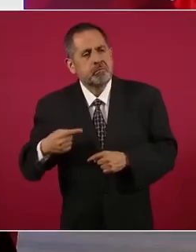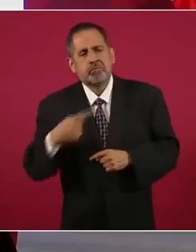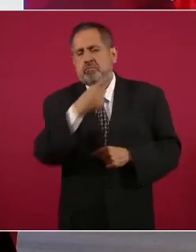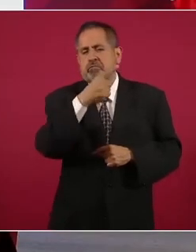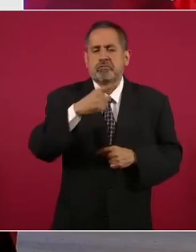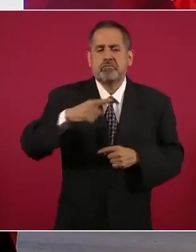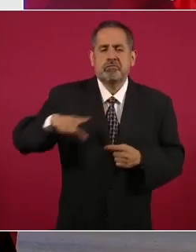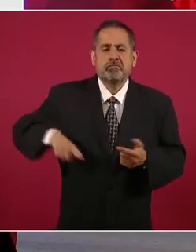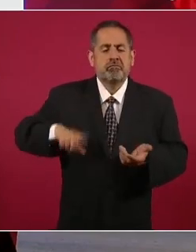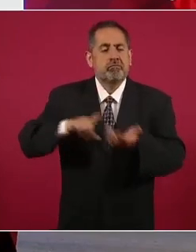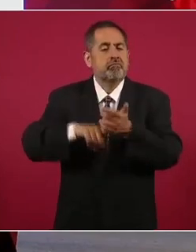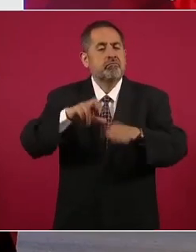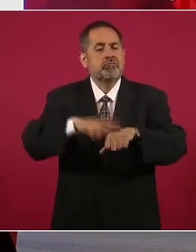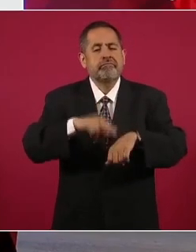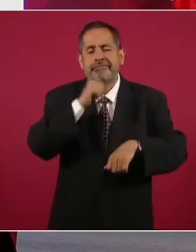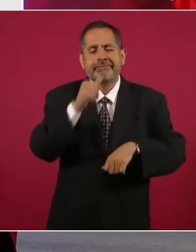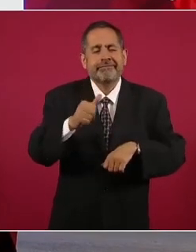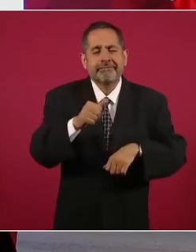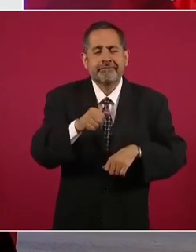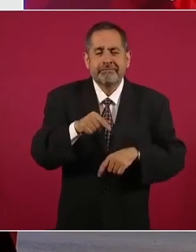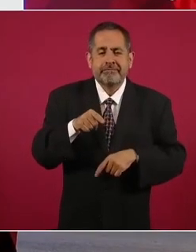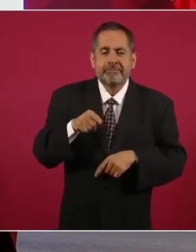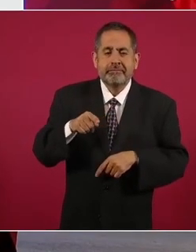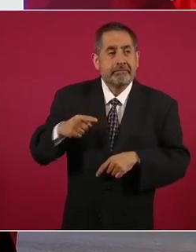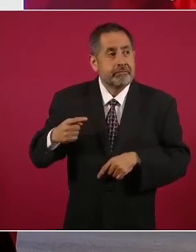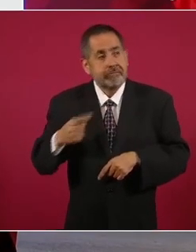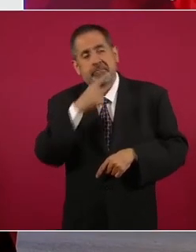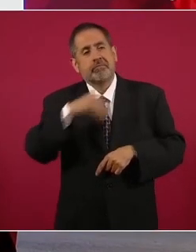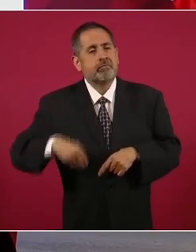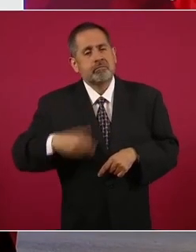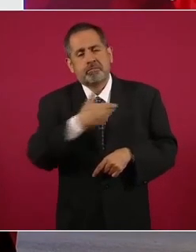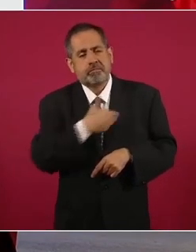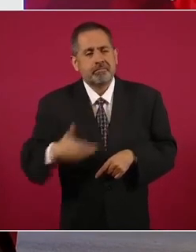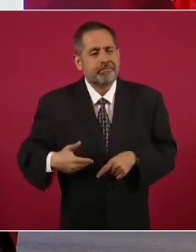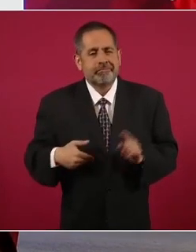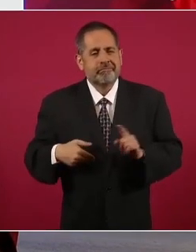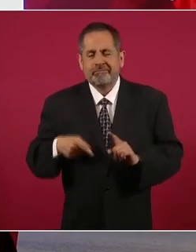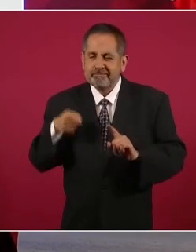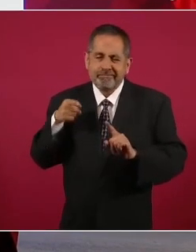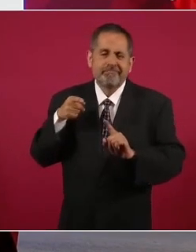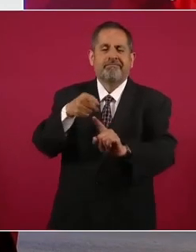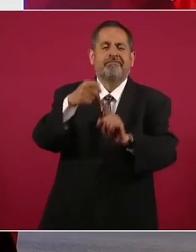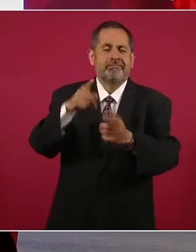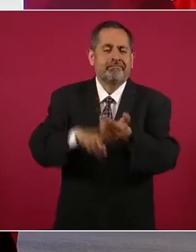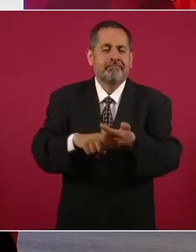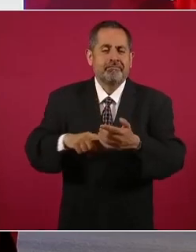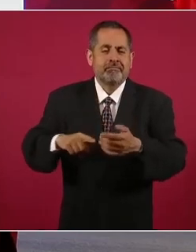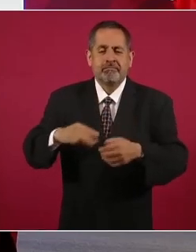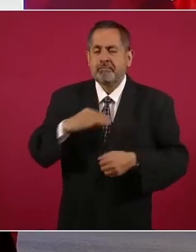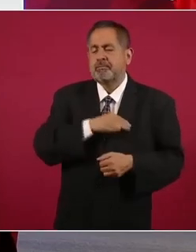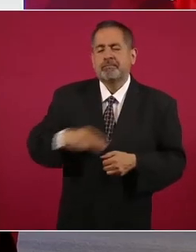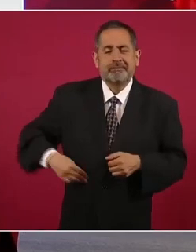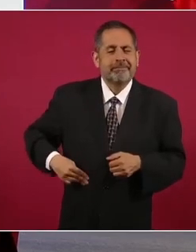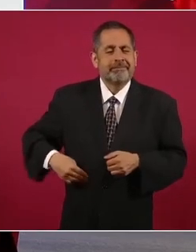al gobernador menos al presidente. Se dice no,